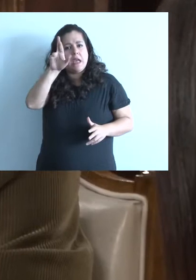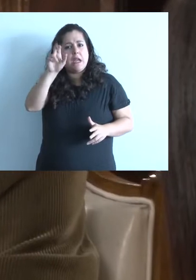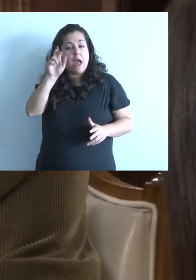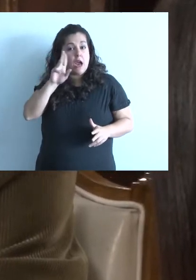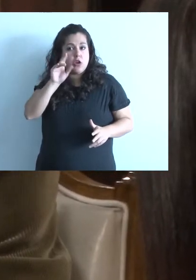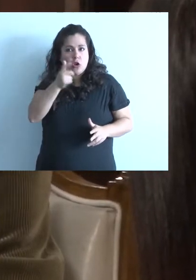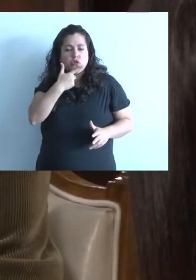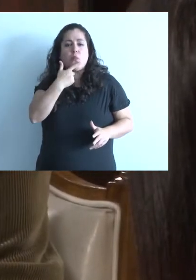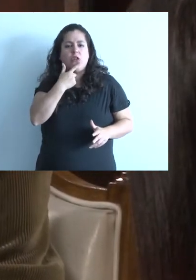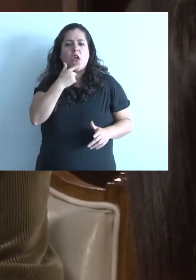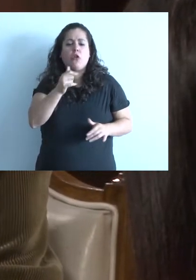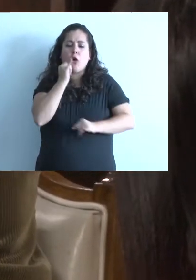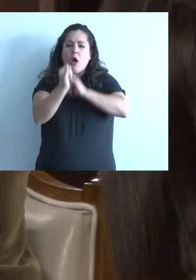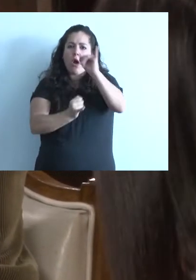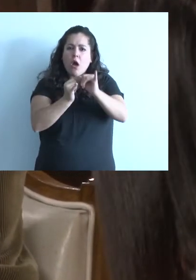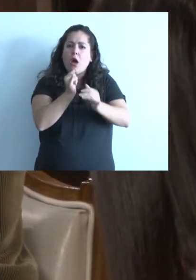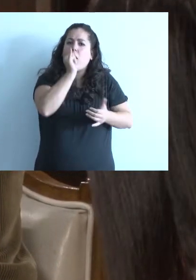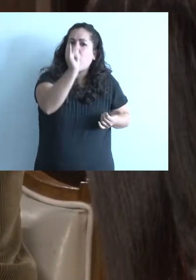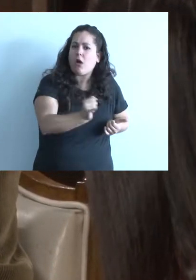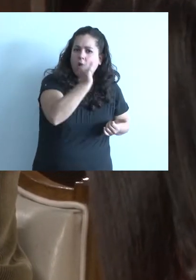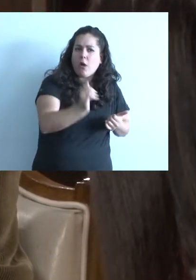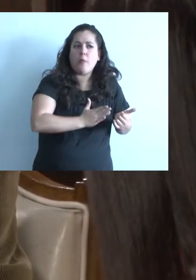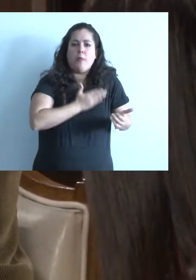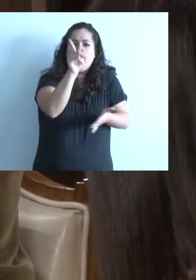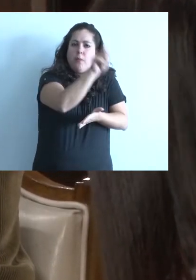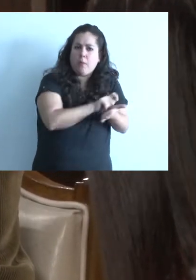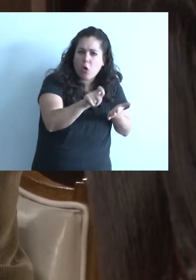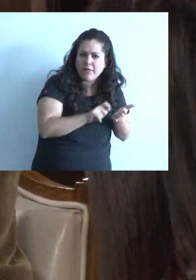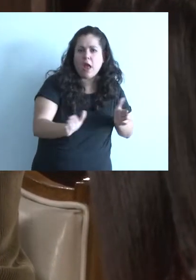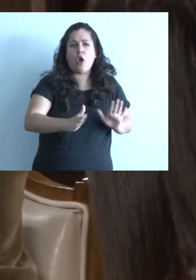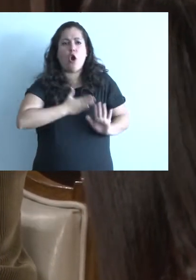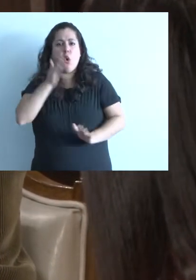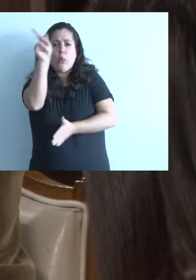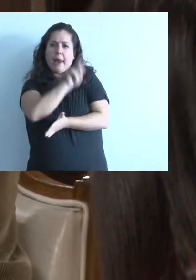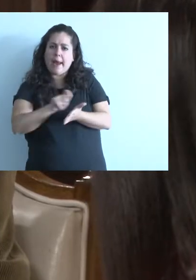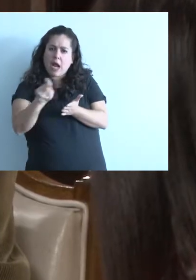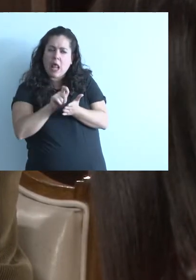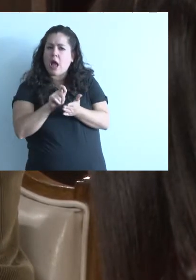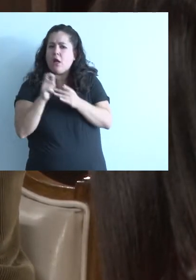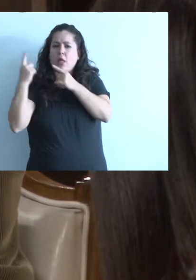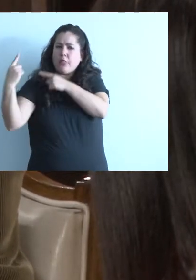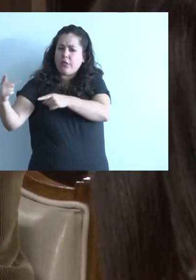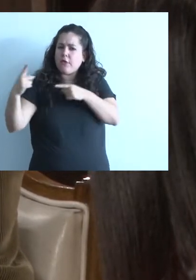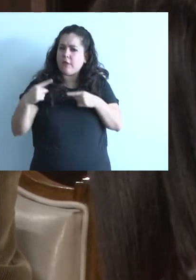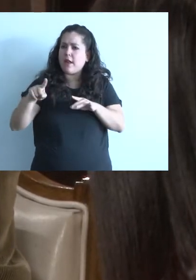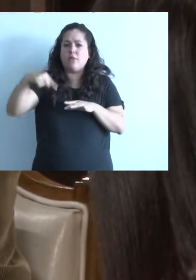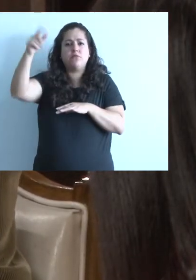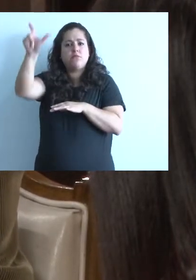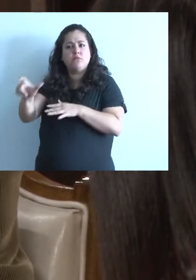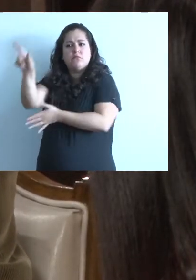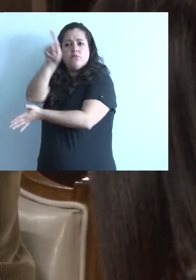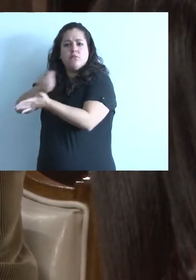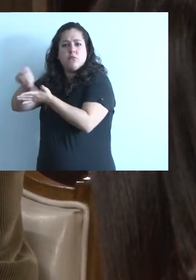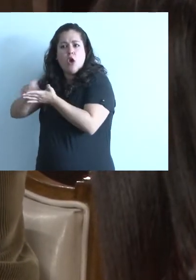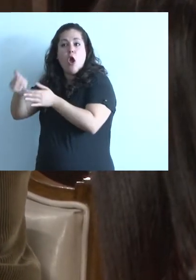refiere a narradores, poetas, cuentistas, novelistas. Excluye a otro